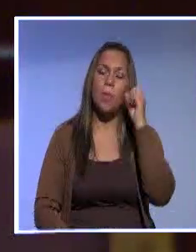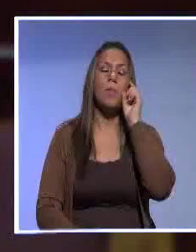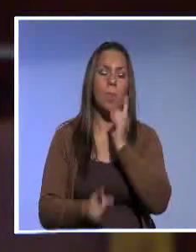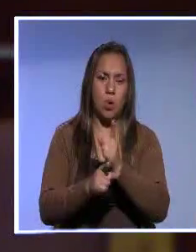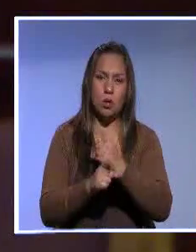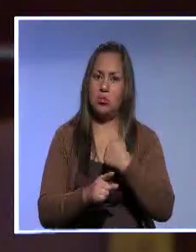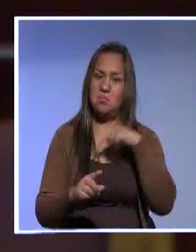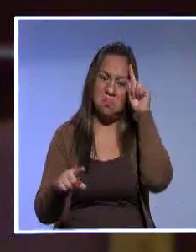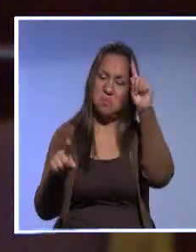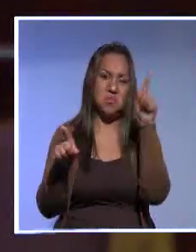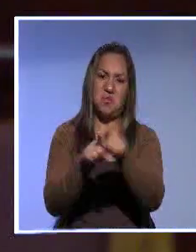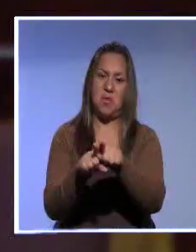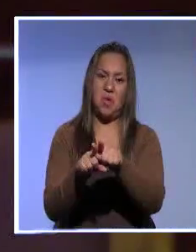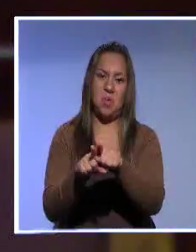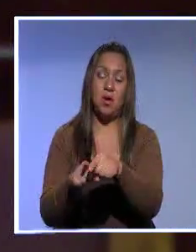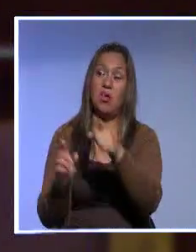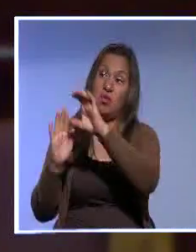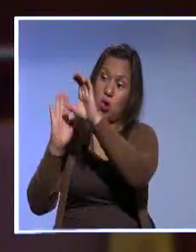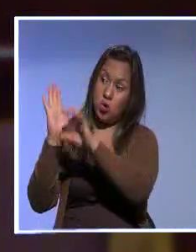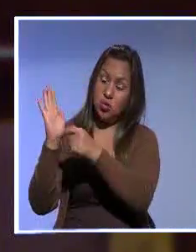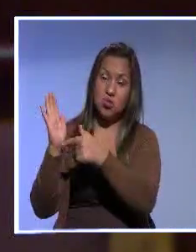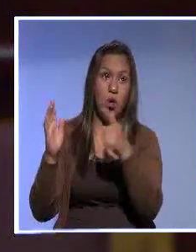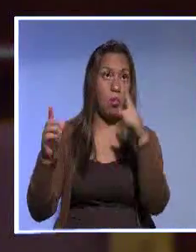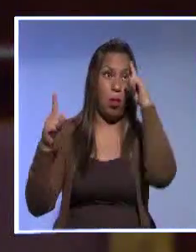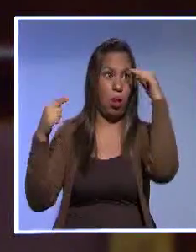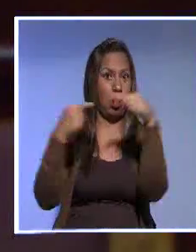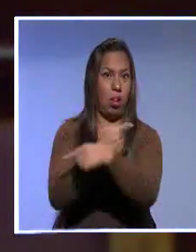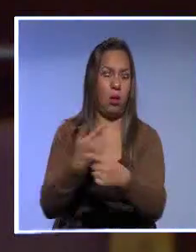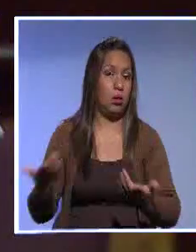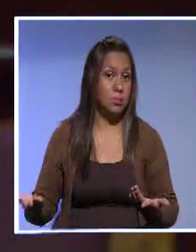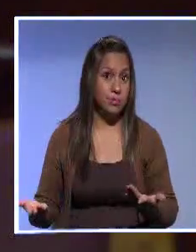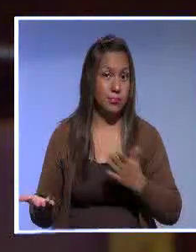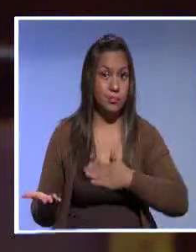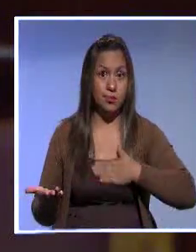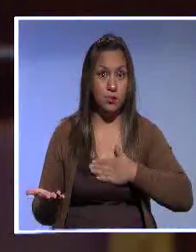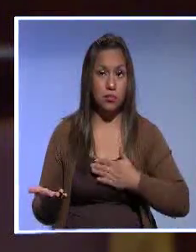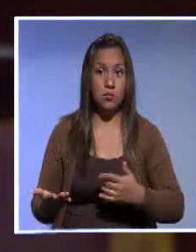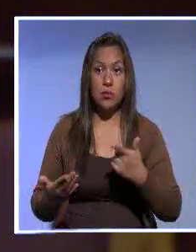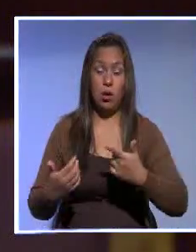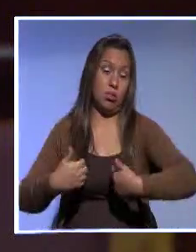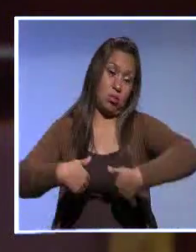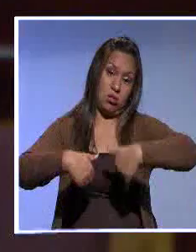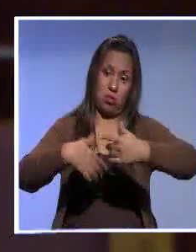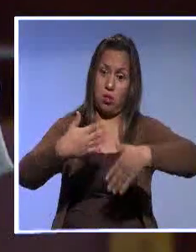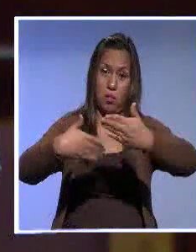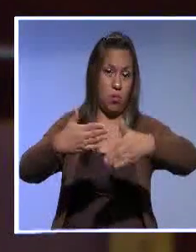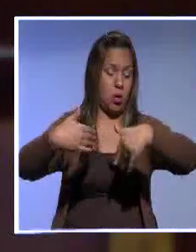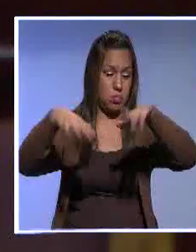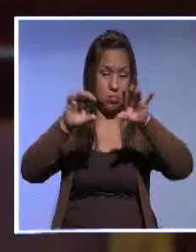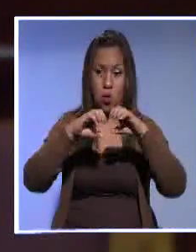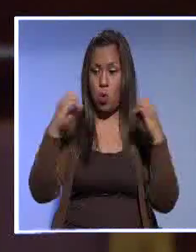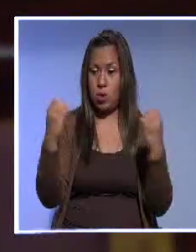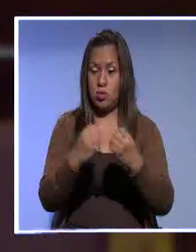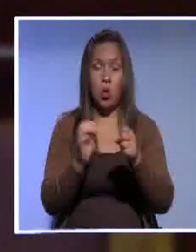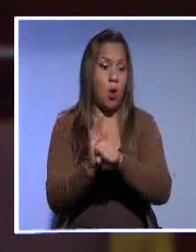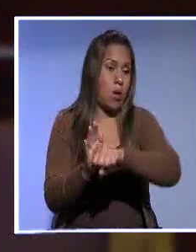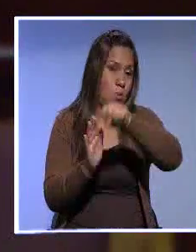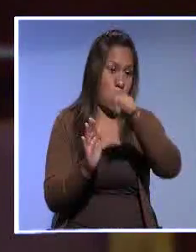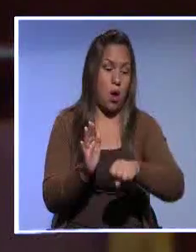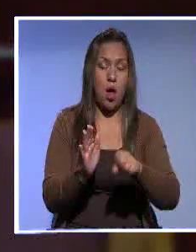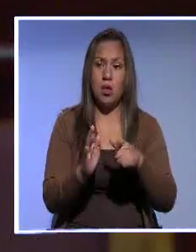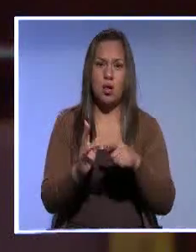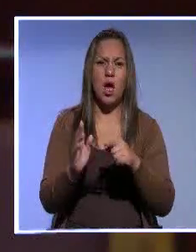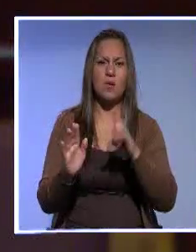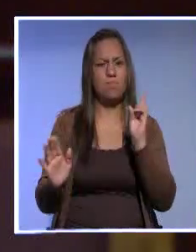y eso es inconstitucional, porque yo en mi intervención ya dejé un precedente para que después cualquier organización, o abogados, o a futuro, me mande la